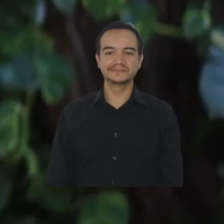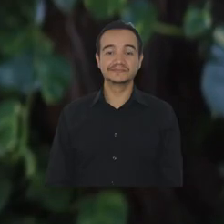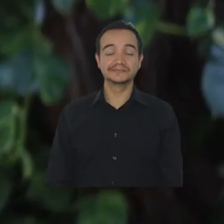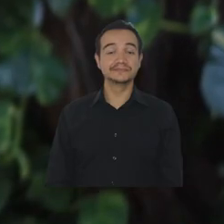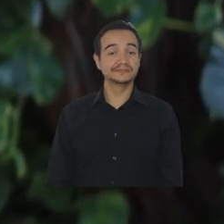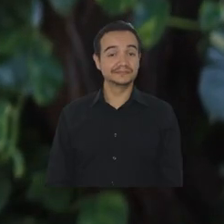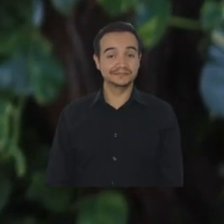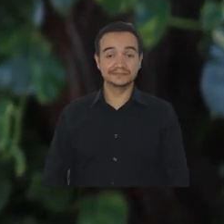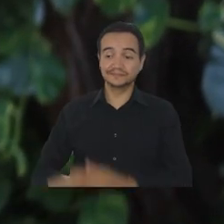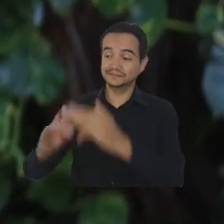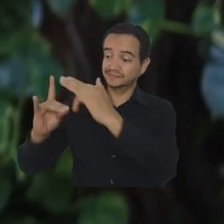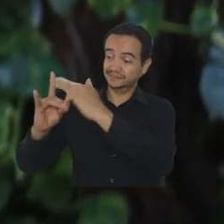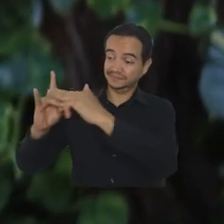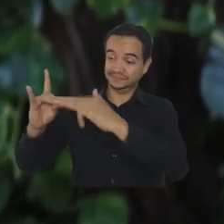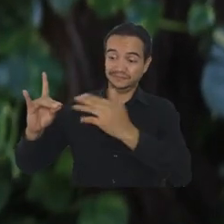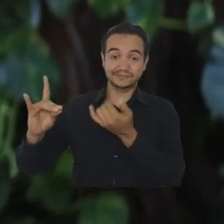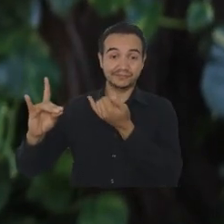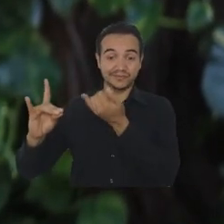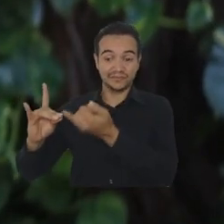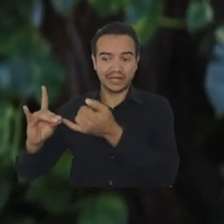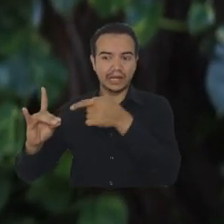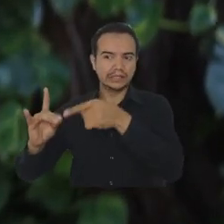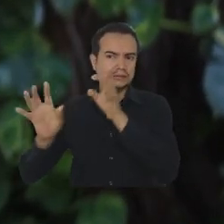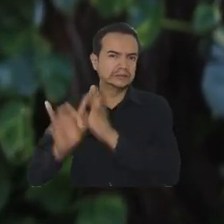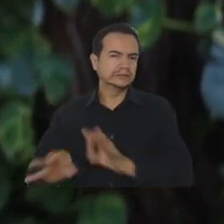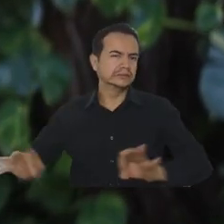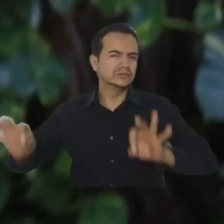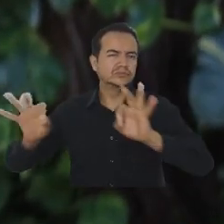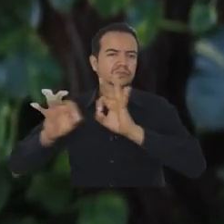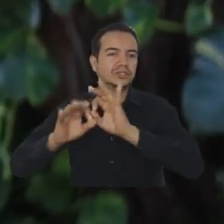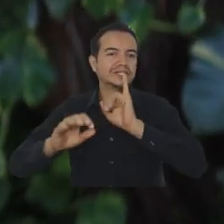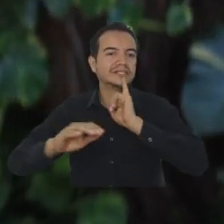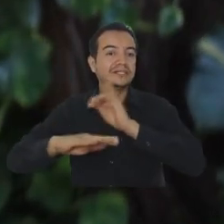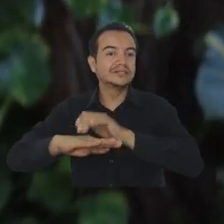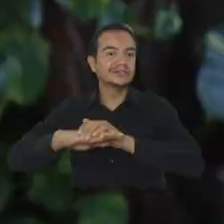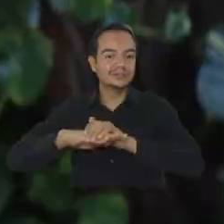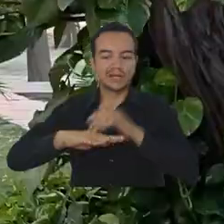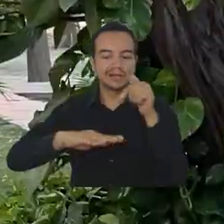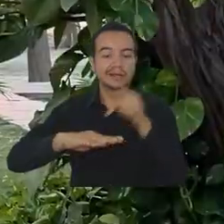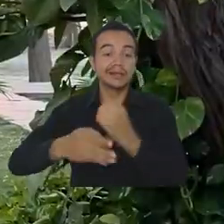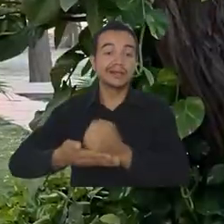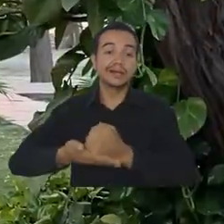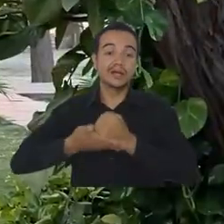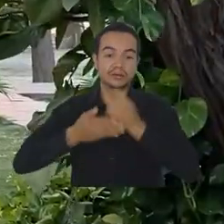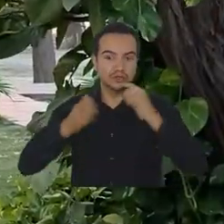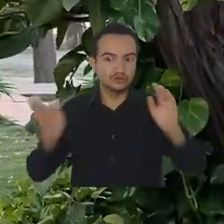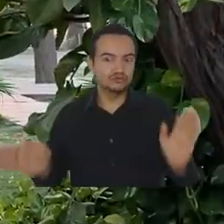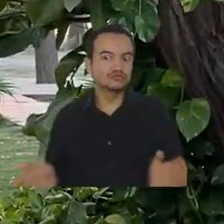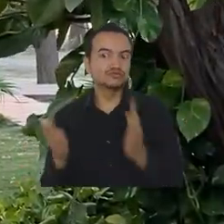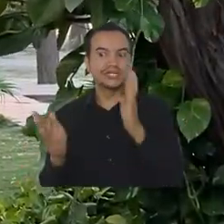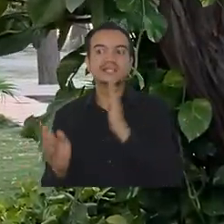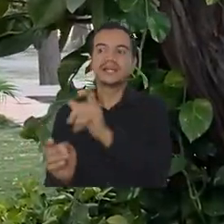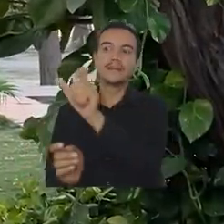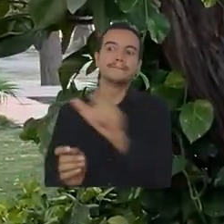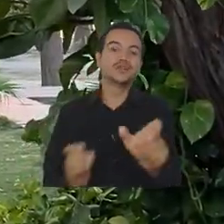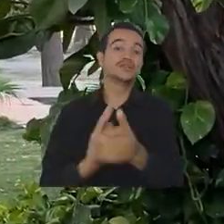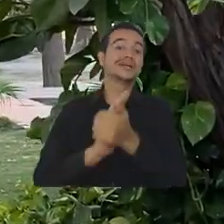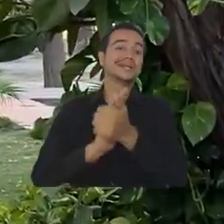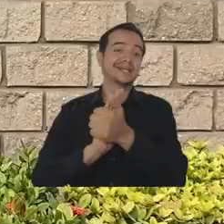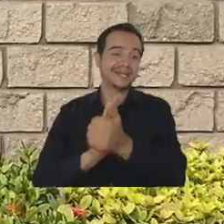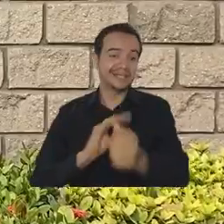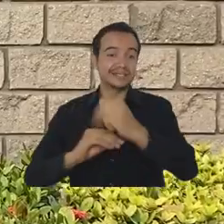En nuestra Casa de Estudios Superiores, el idioma inglés se fortalece como herramienta de crecimiento en jóvenes talento